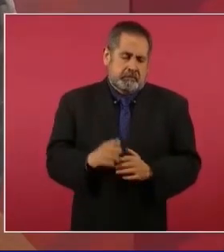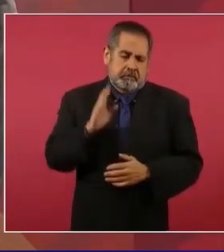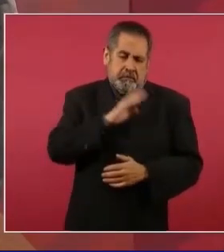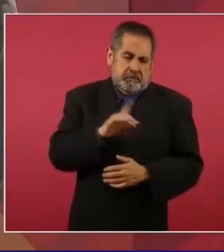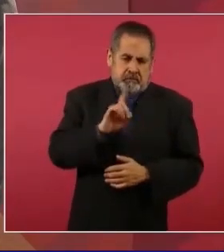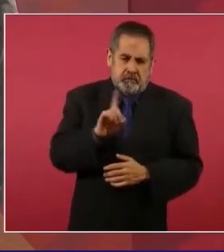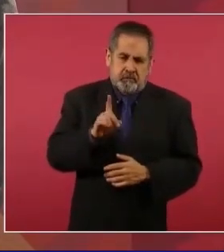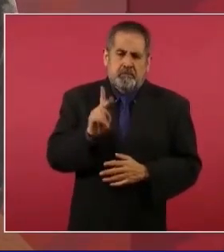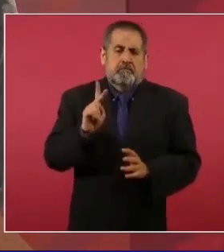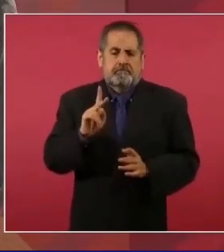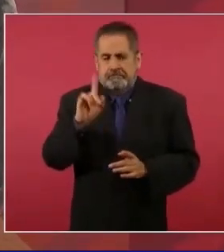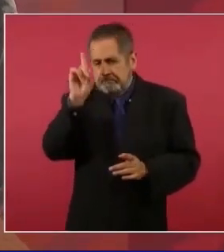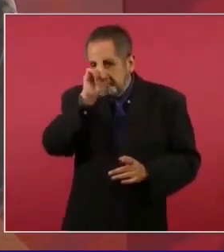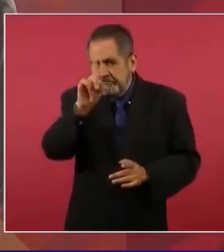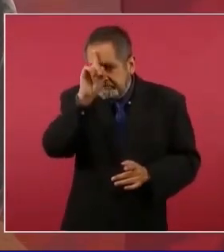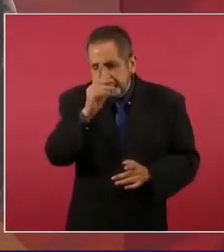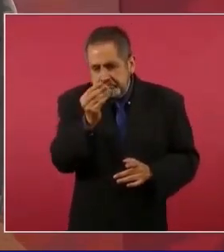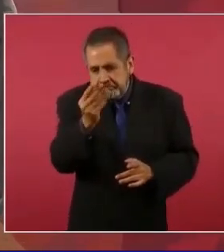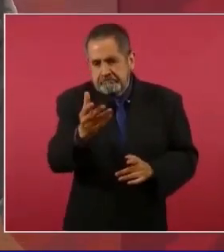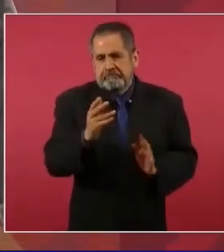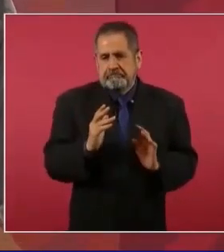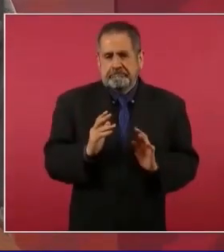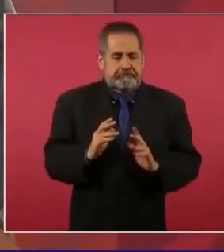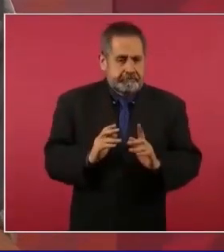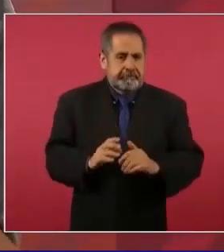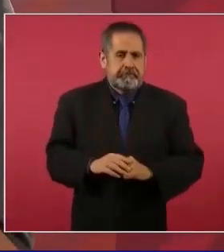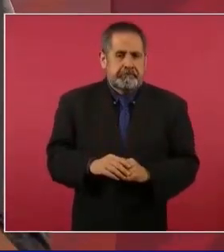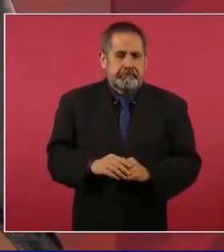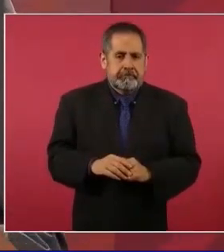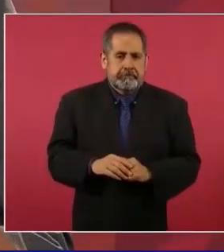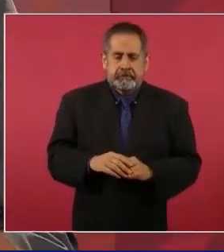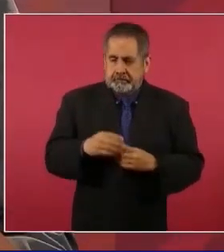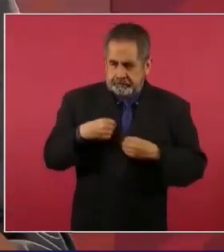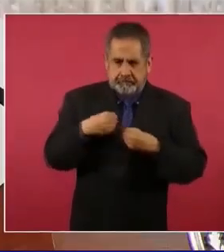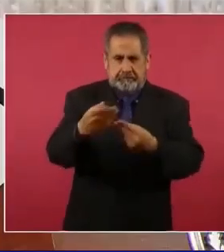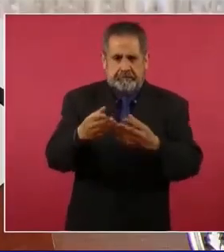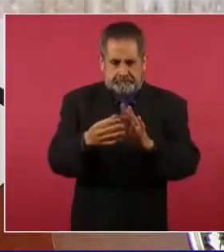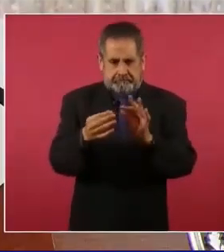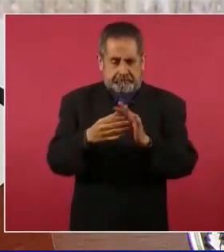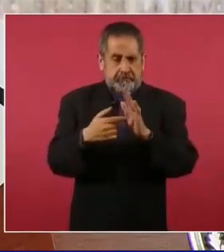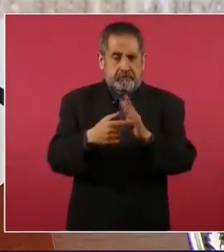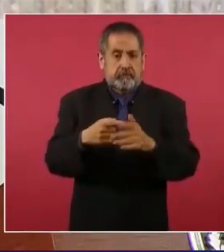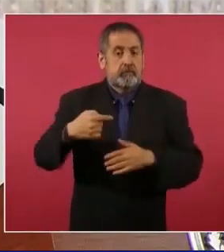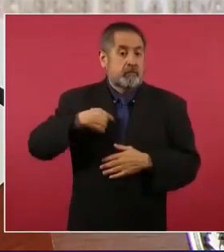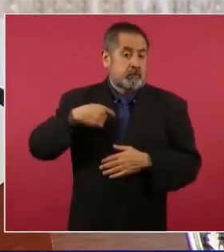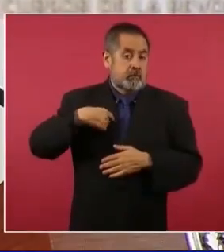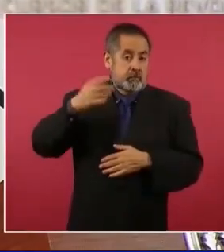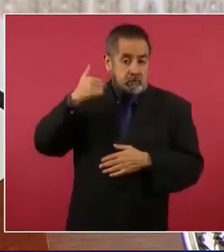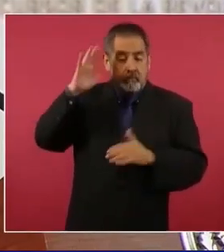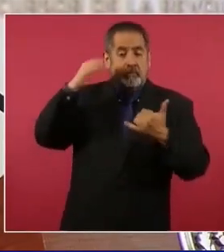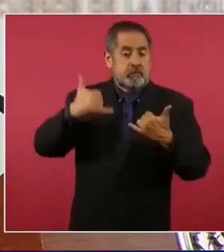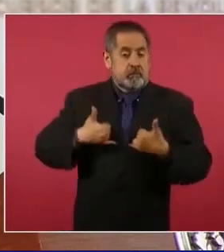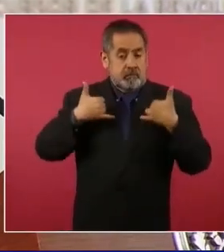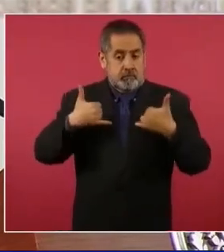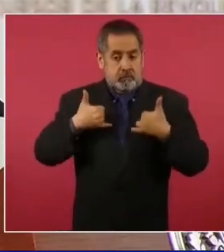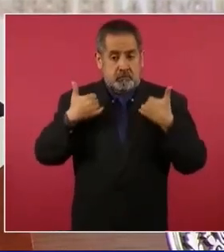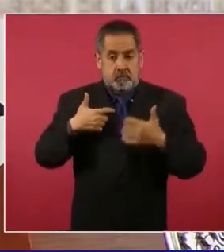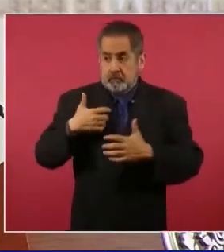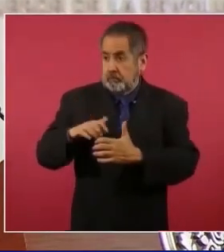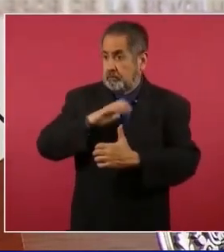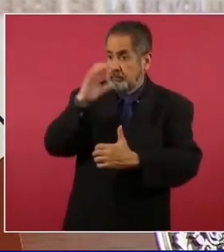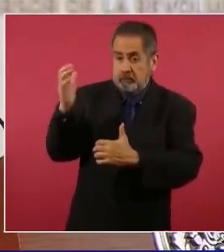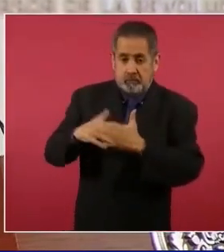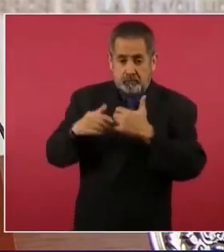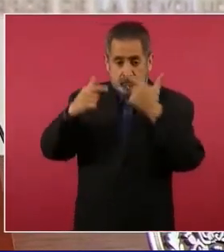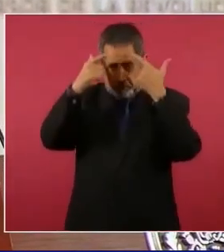transmitirlo. Cuando yo era joven, saliendo de la escuela,